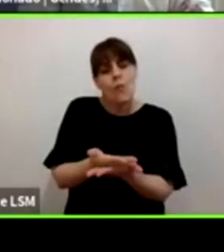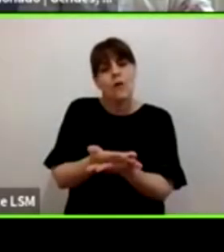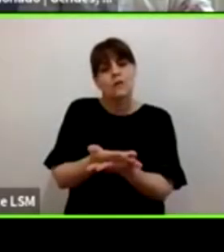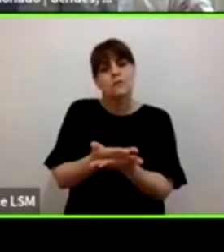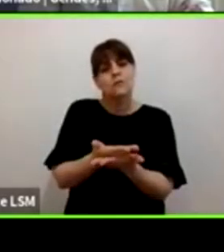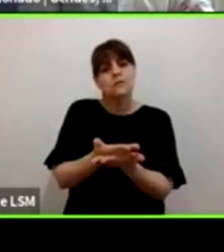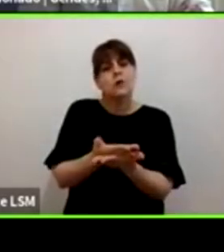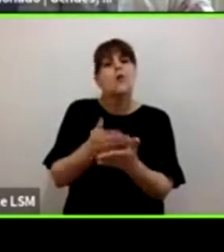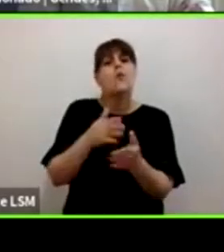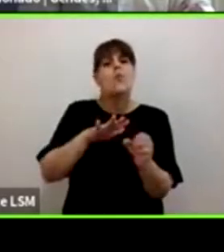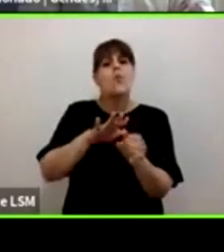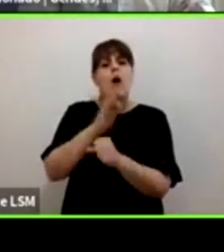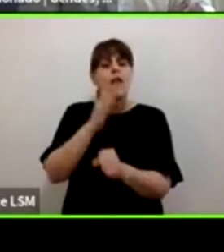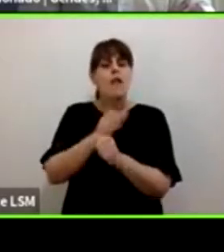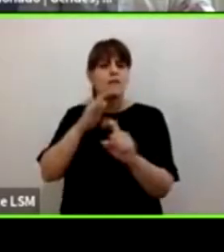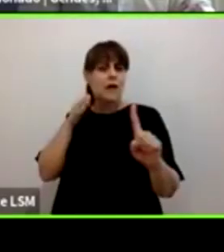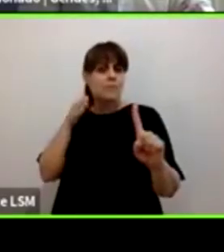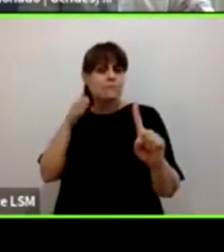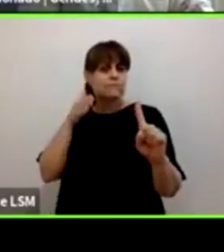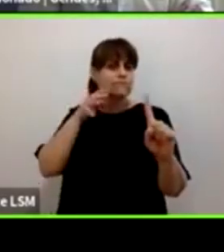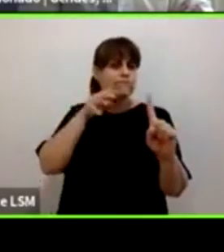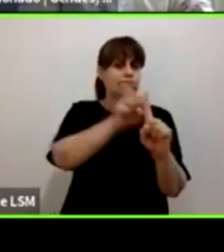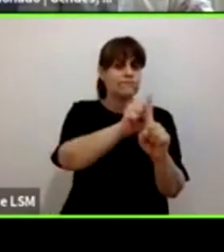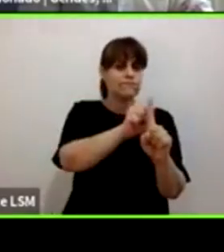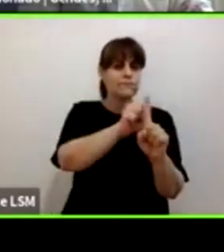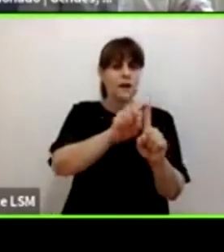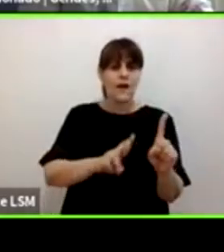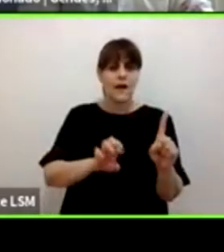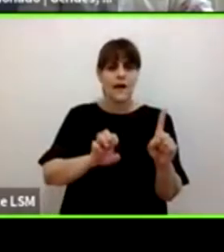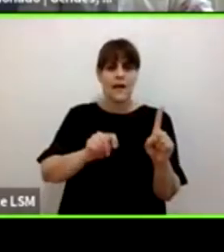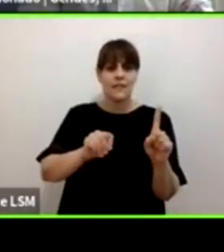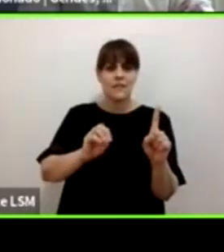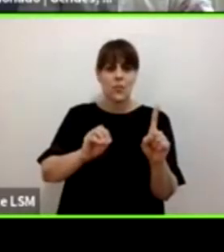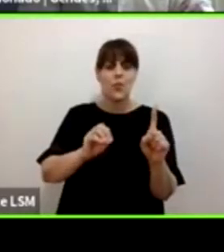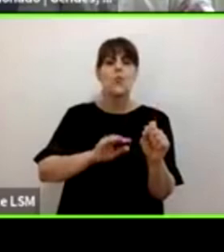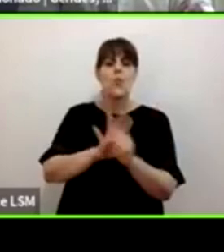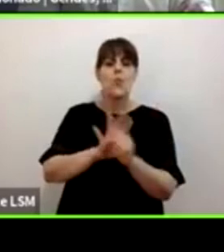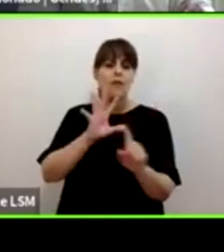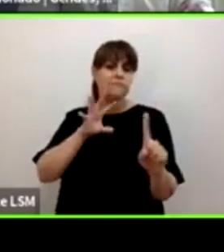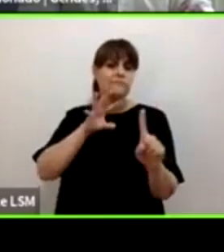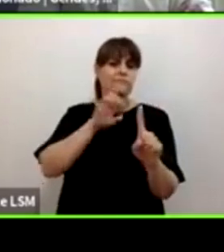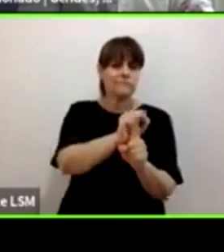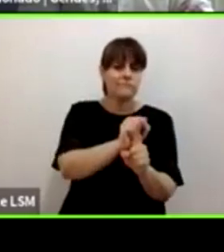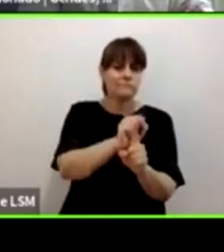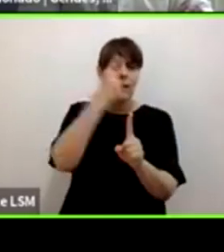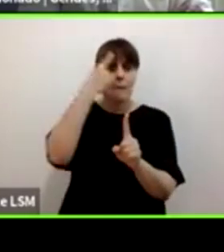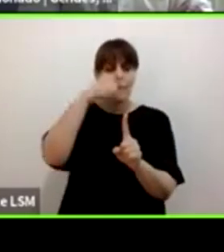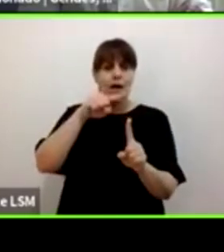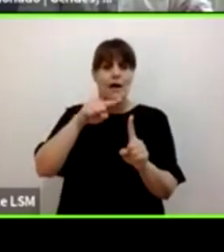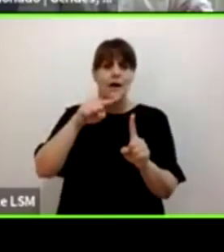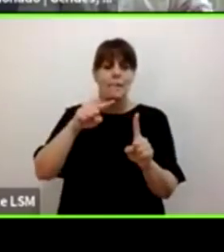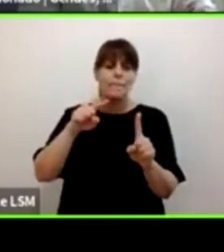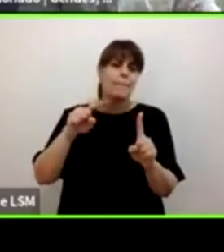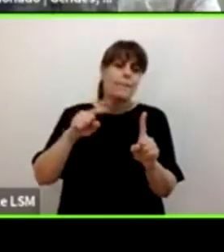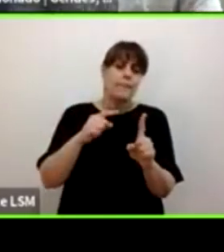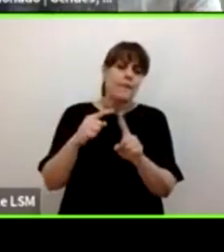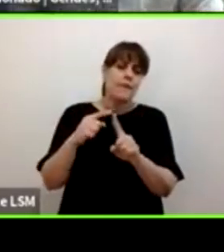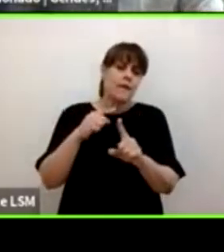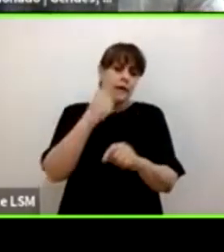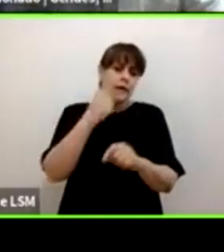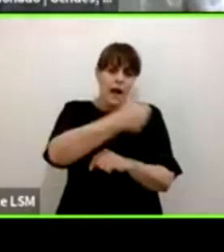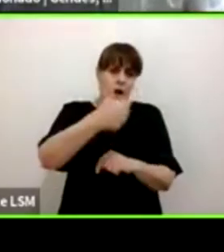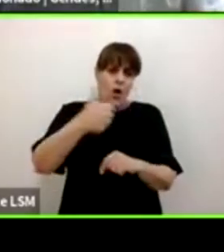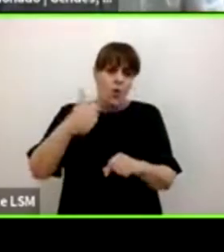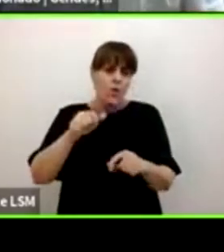reto que ustedes advierten en la sociedad contemporánea mexicana internacional o en España a nivel de la iglesia el reto más